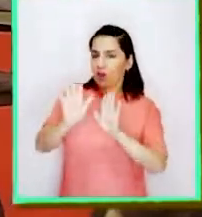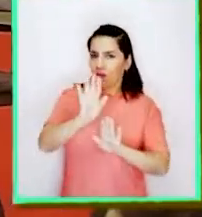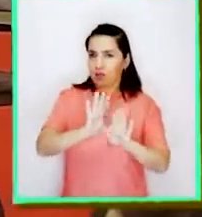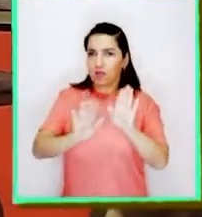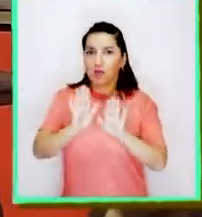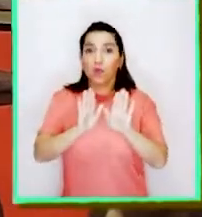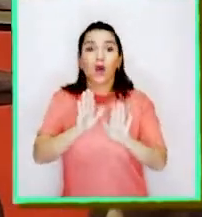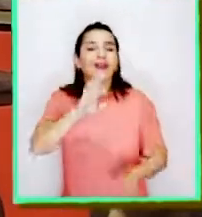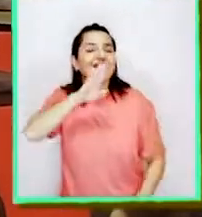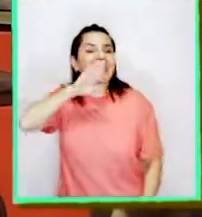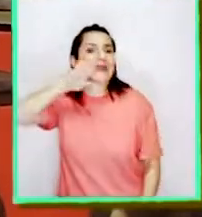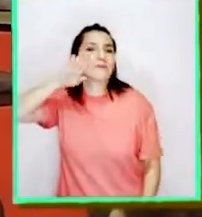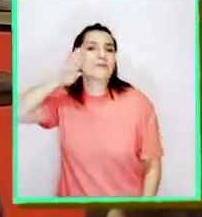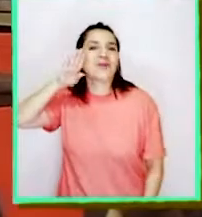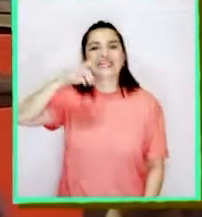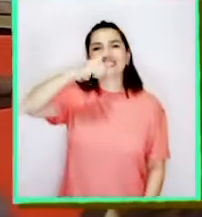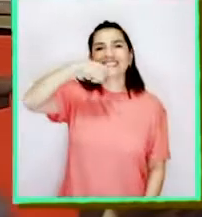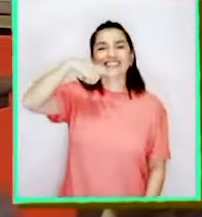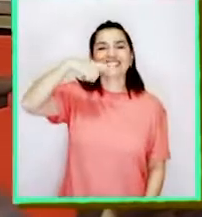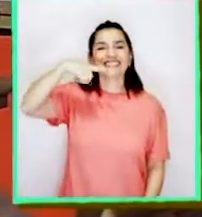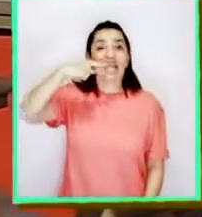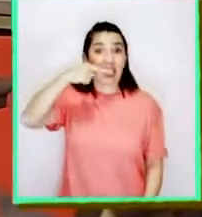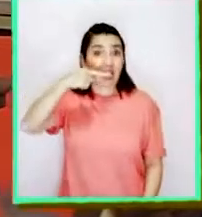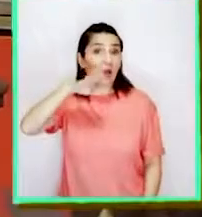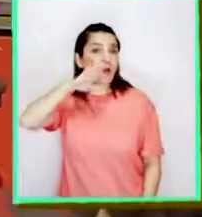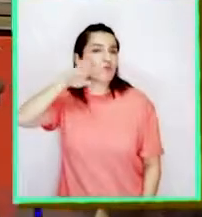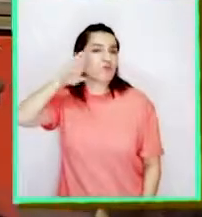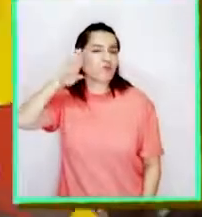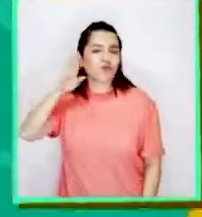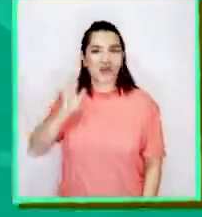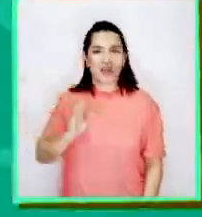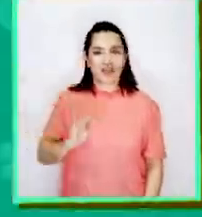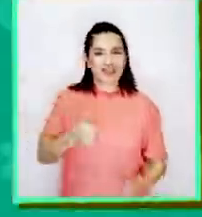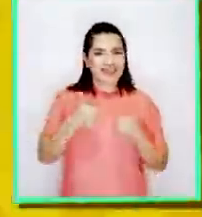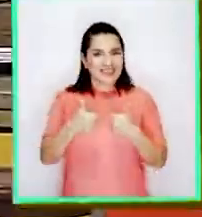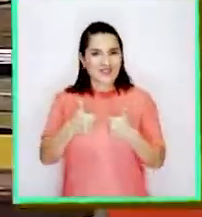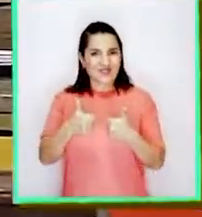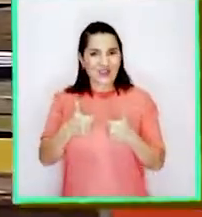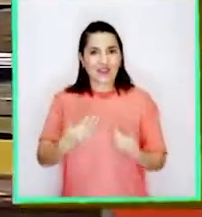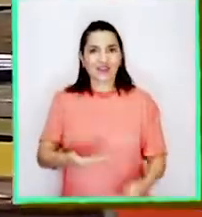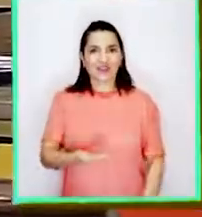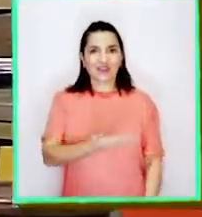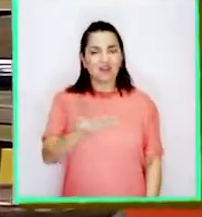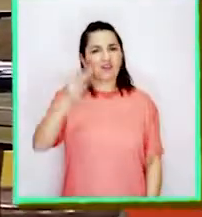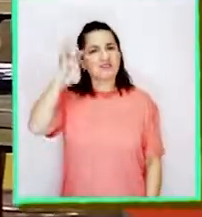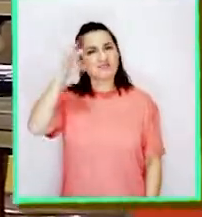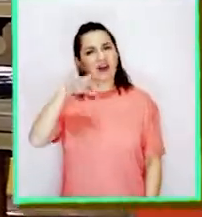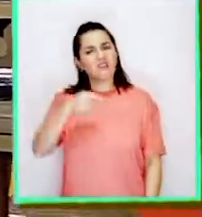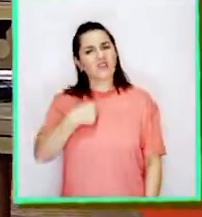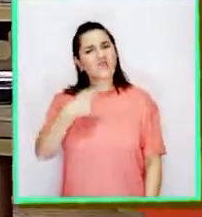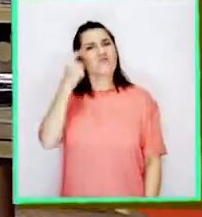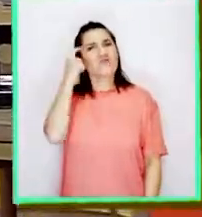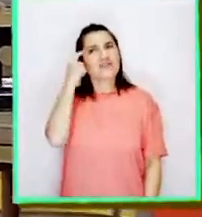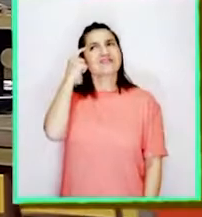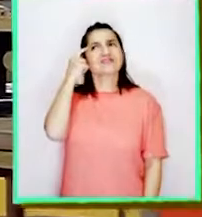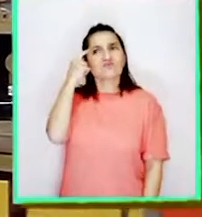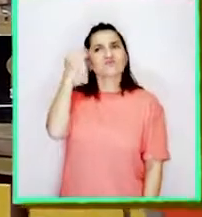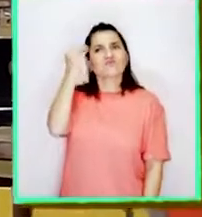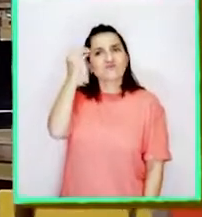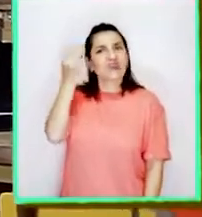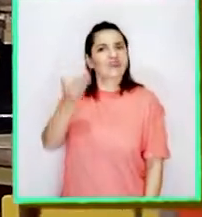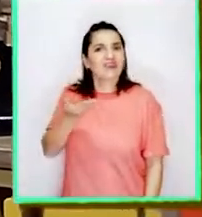suavemente su lengua con el cepillo de dientes. ¡Súper! ¿Saben lo que estaba pensando, niños?